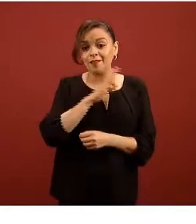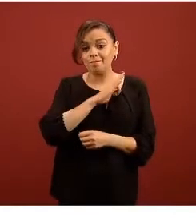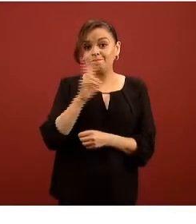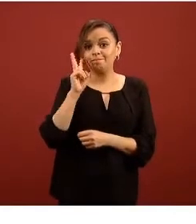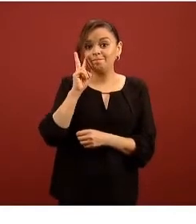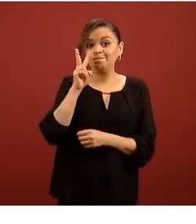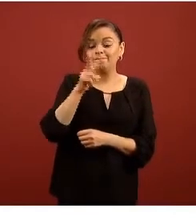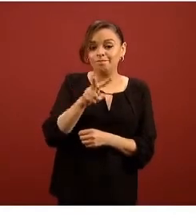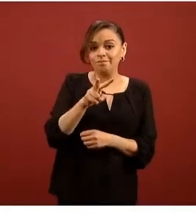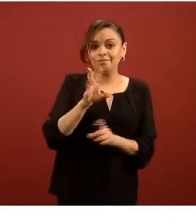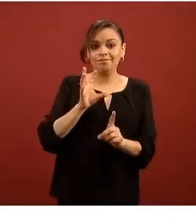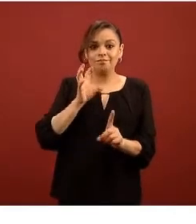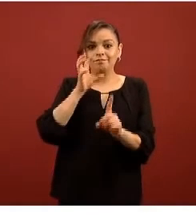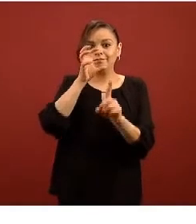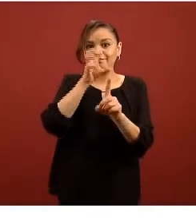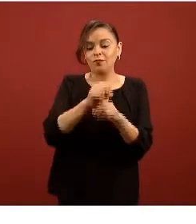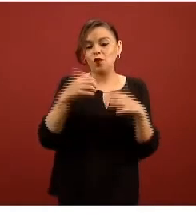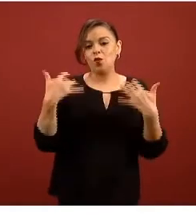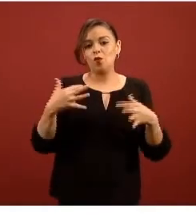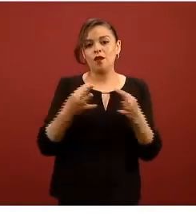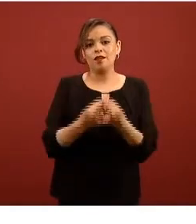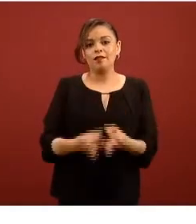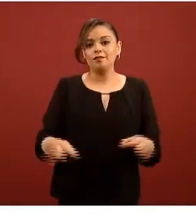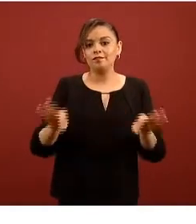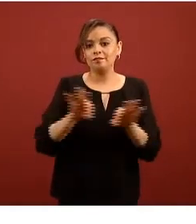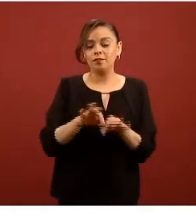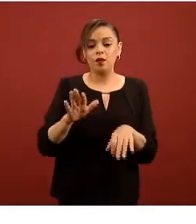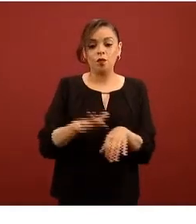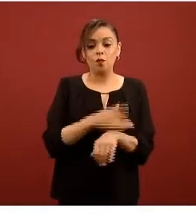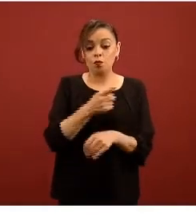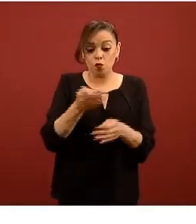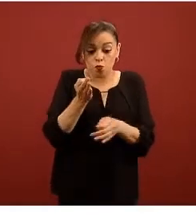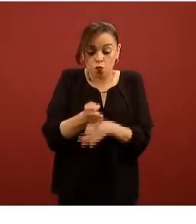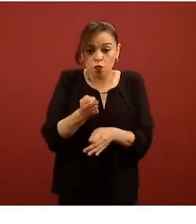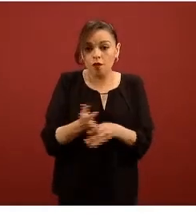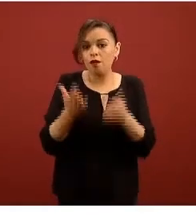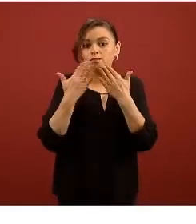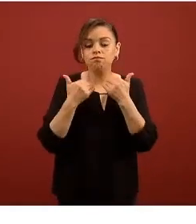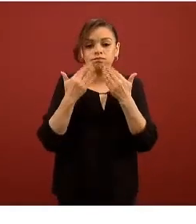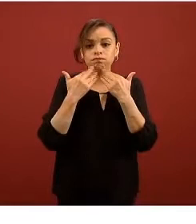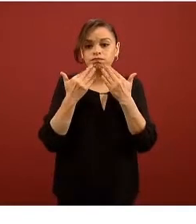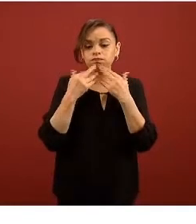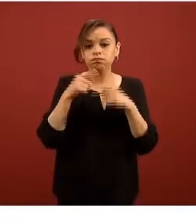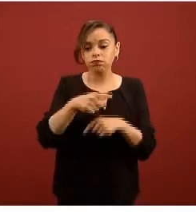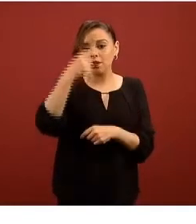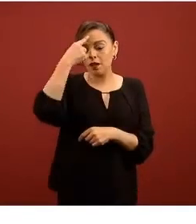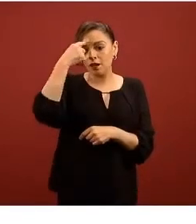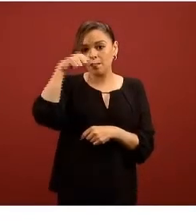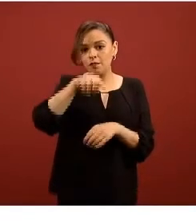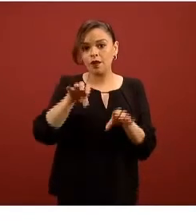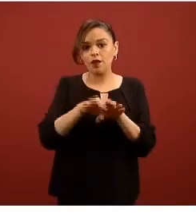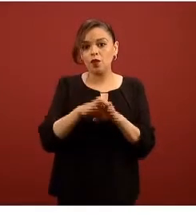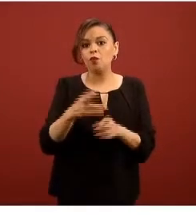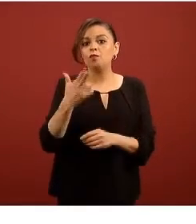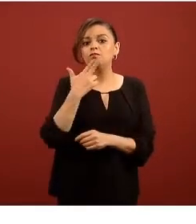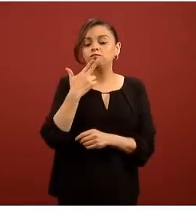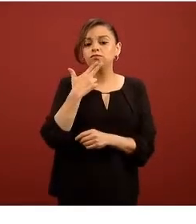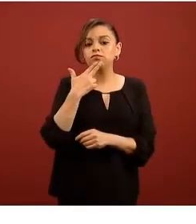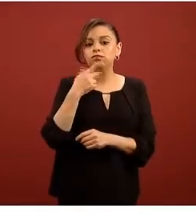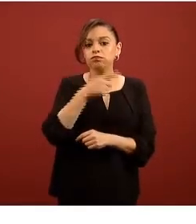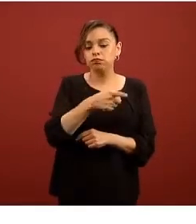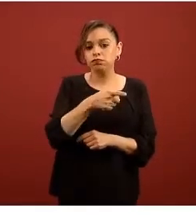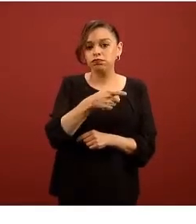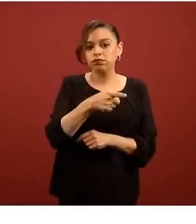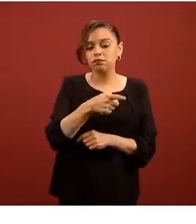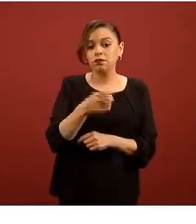reto porque hasta ahora no se habían construido para su uso comercial este tipo de ventiladores mecánicos aunque en